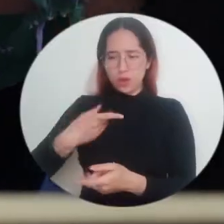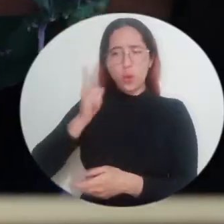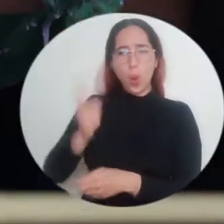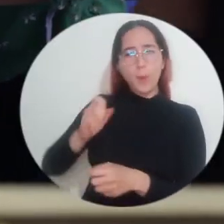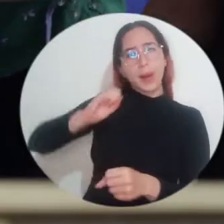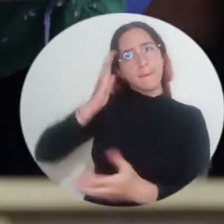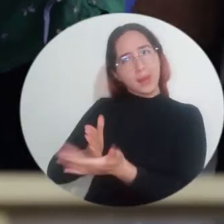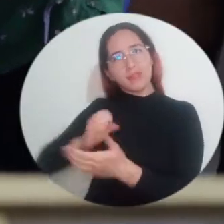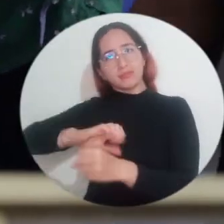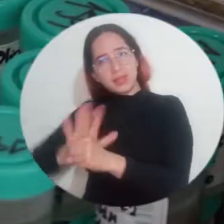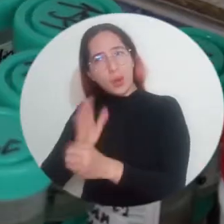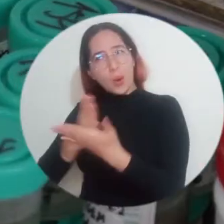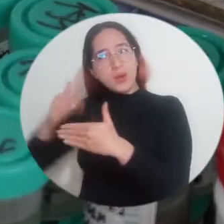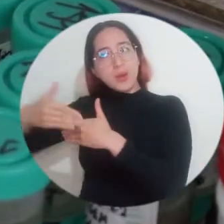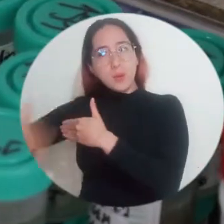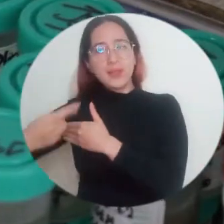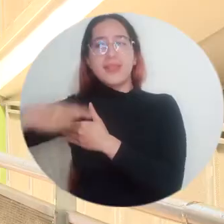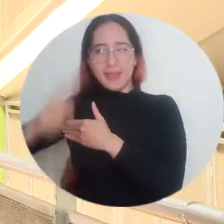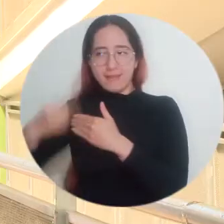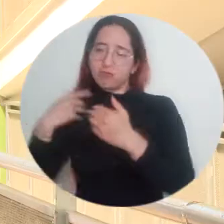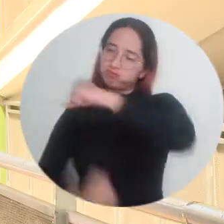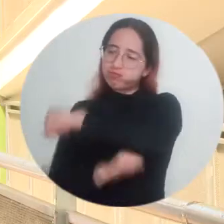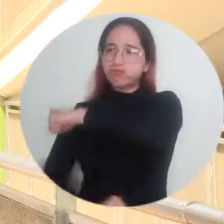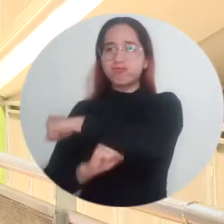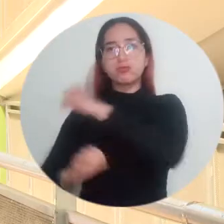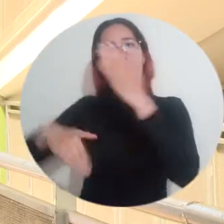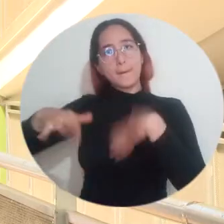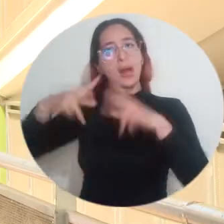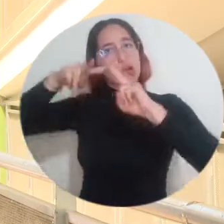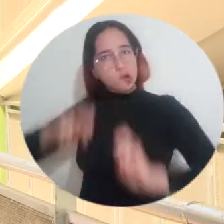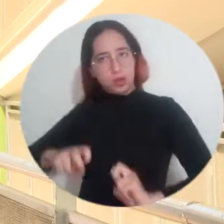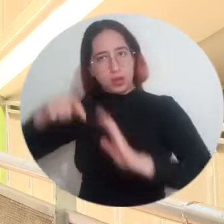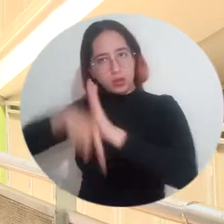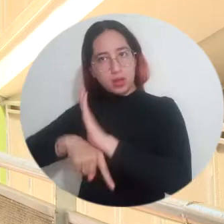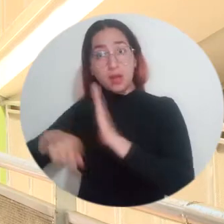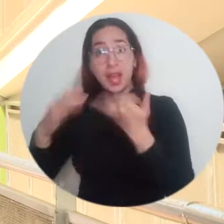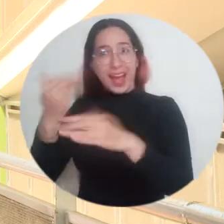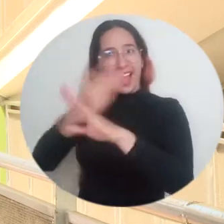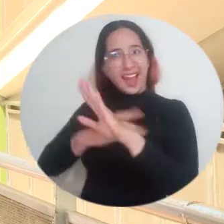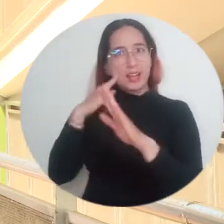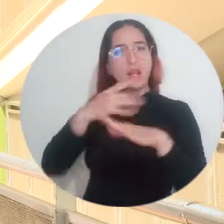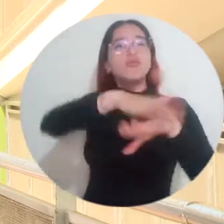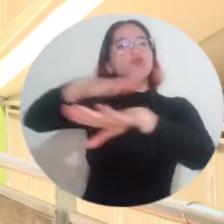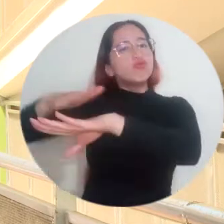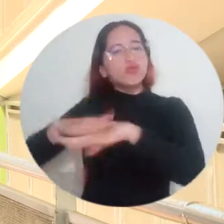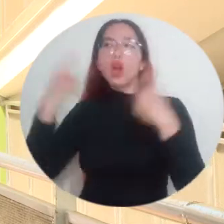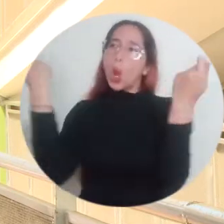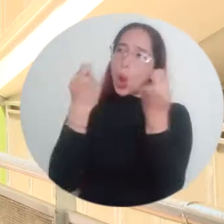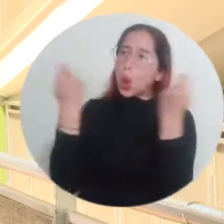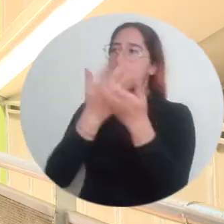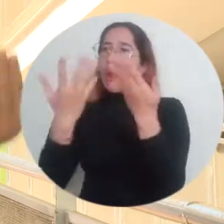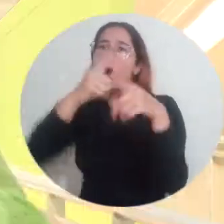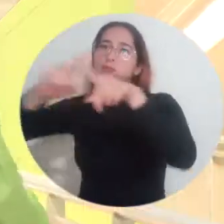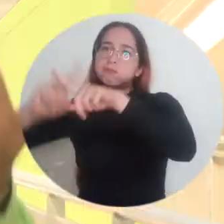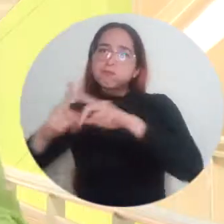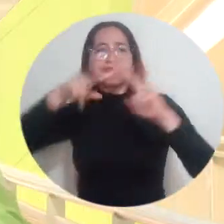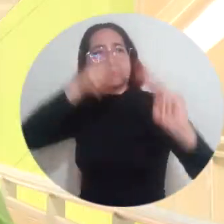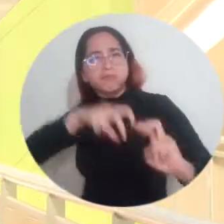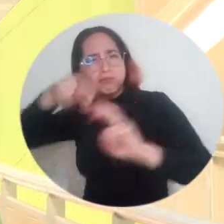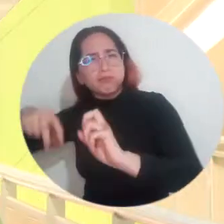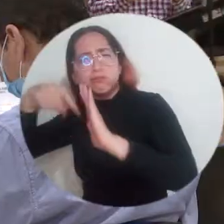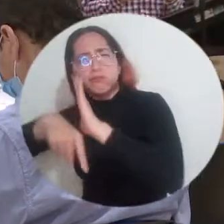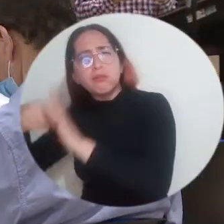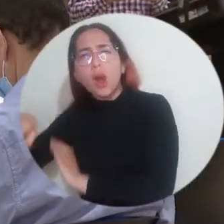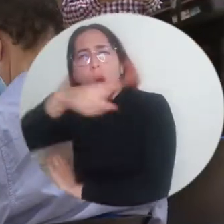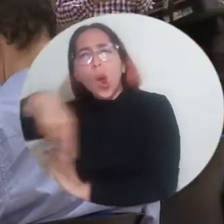reactivación económica a partir del conocimiento. ¿Qué queremos con esta convocatoria? Democratizar los recursos, que sea participativo para que todas y todos